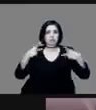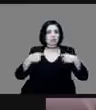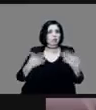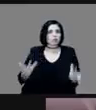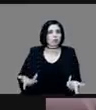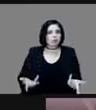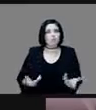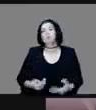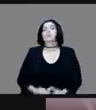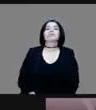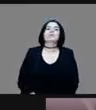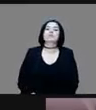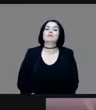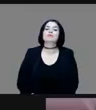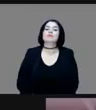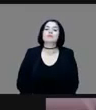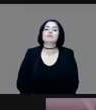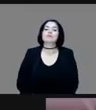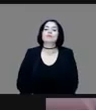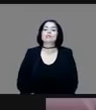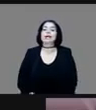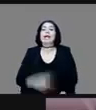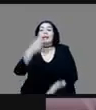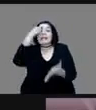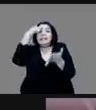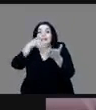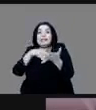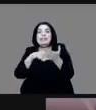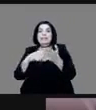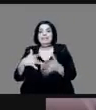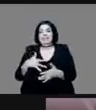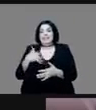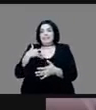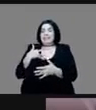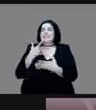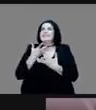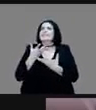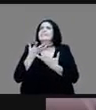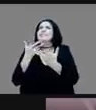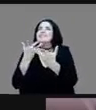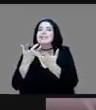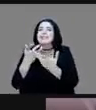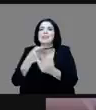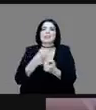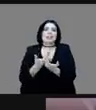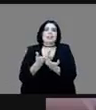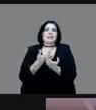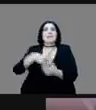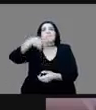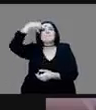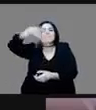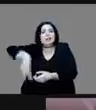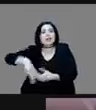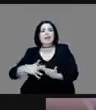personas que tienen y sienten pasión por la historia de la Ciudad de México, del México prehispánico, por supuesto,